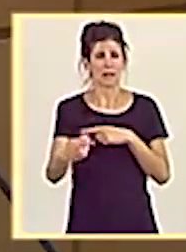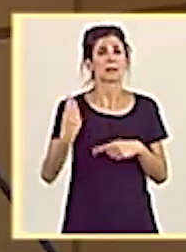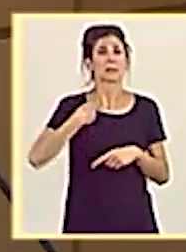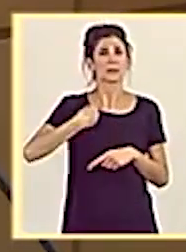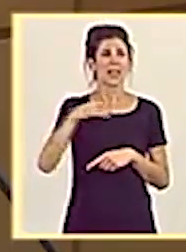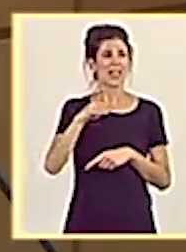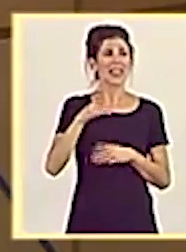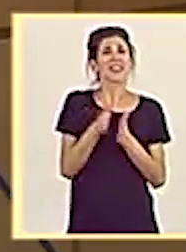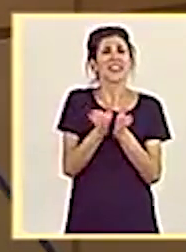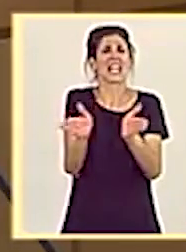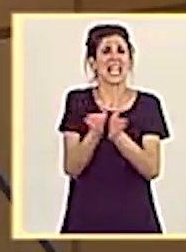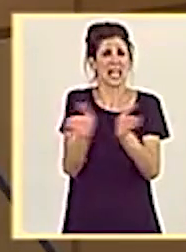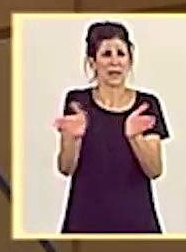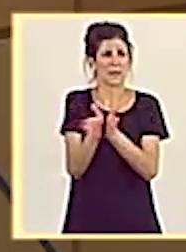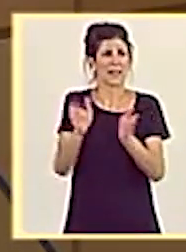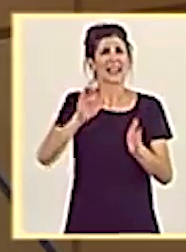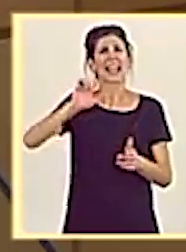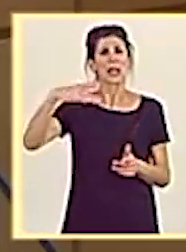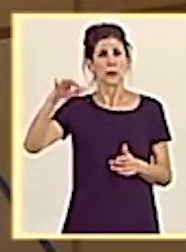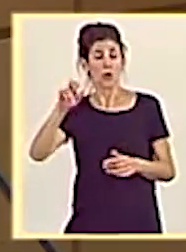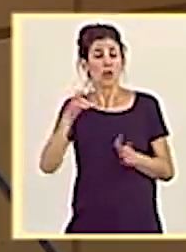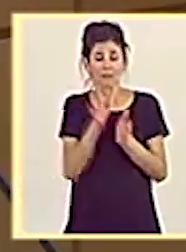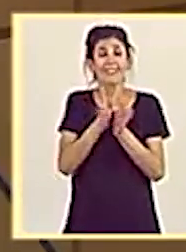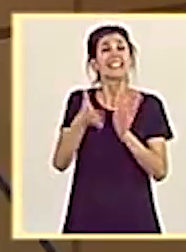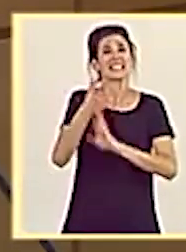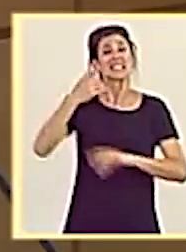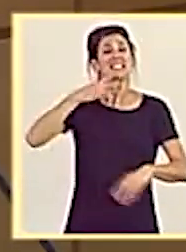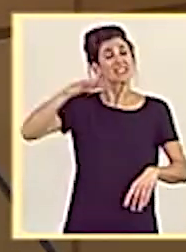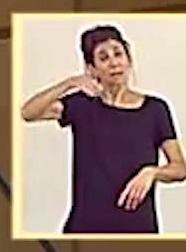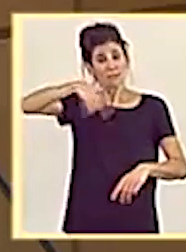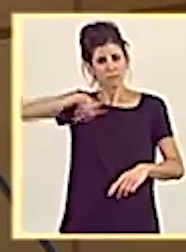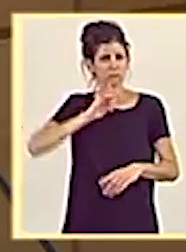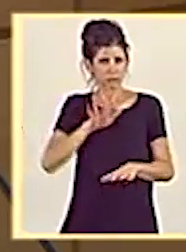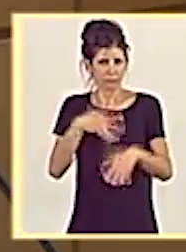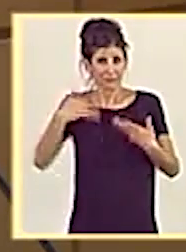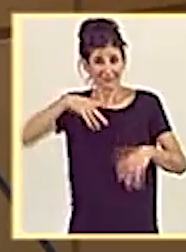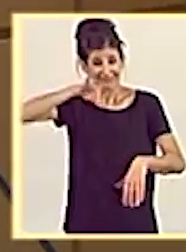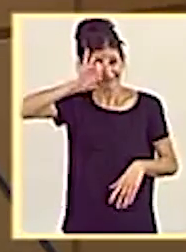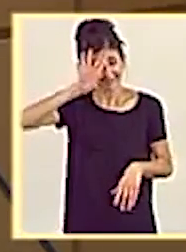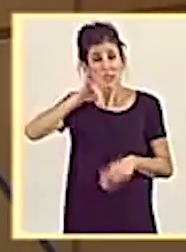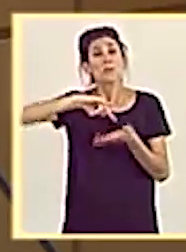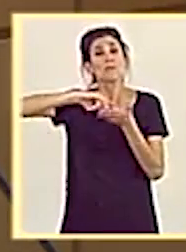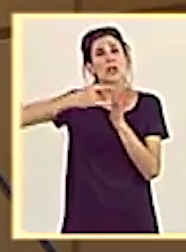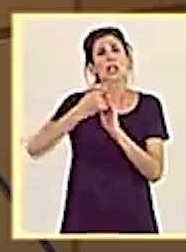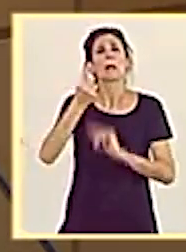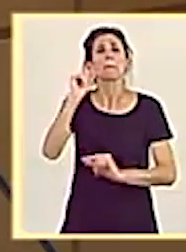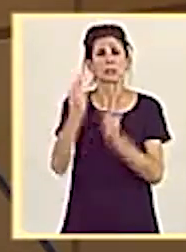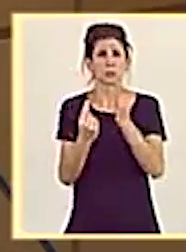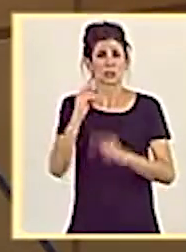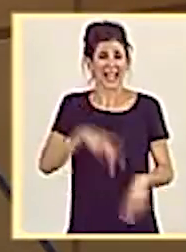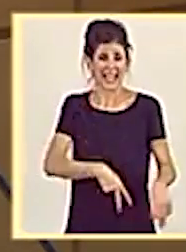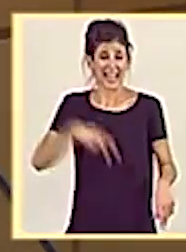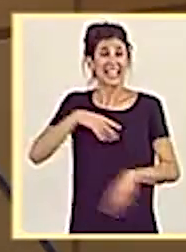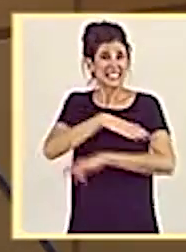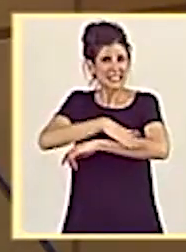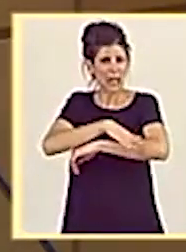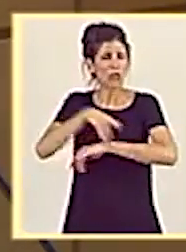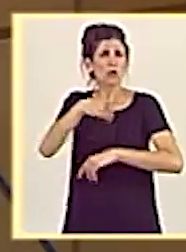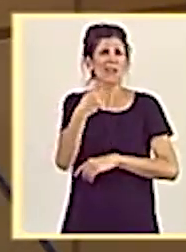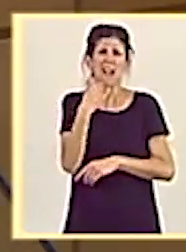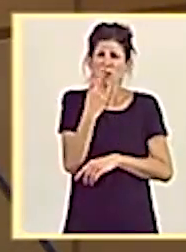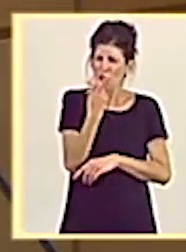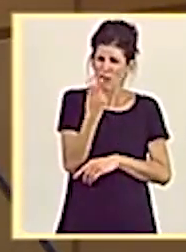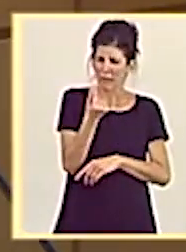del Ebro. Aún así, nuestra sorpresa es grande cuando nos encontramos que en el proyecto de presupuestos generales del Estado no hay ni una sola